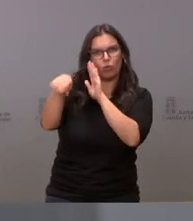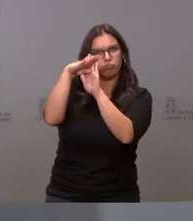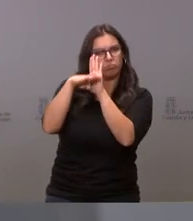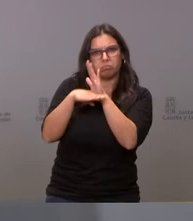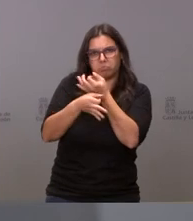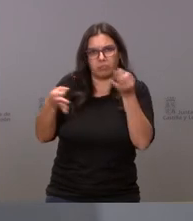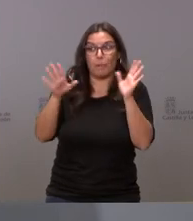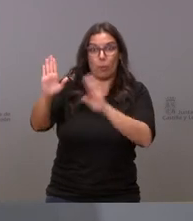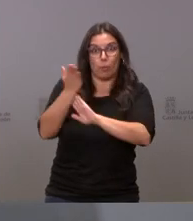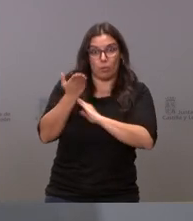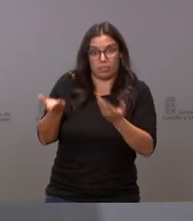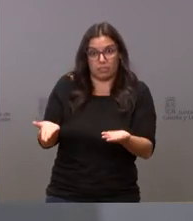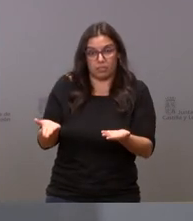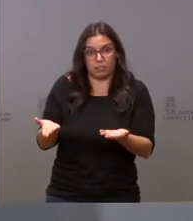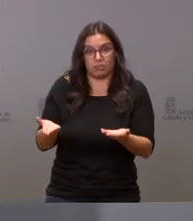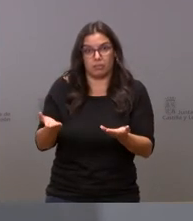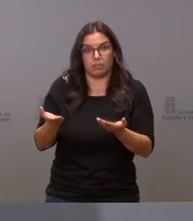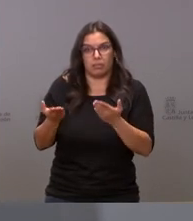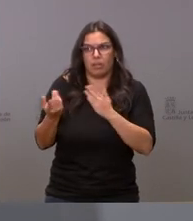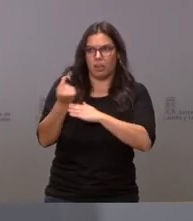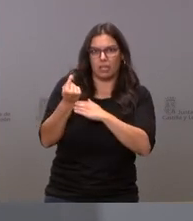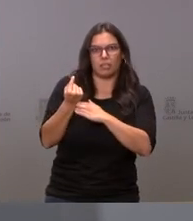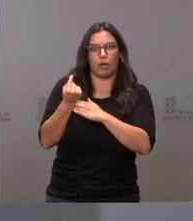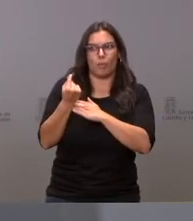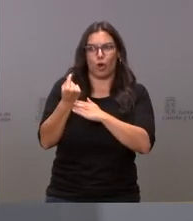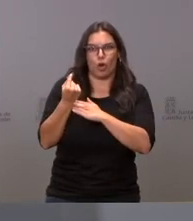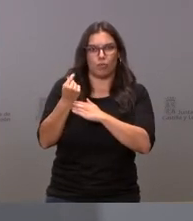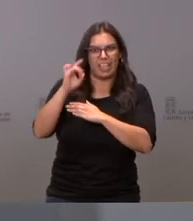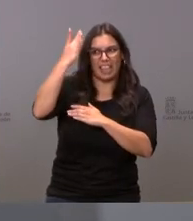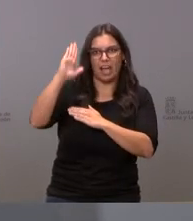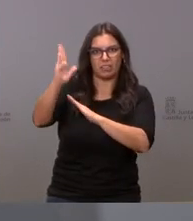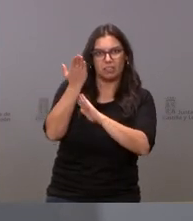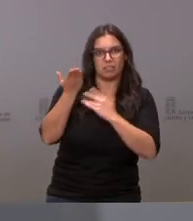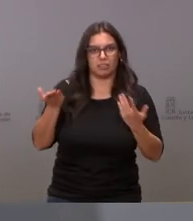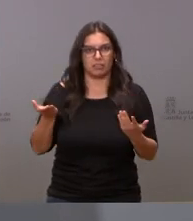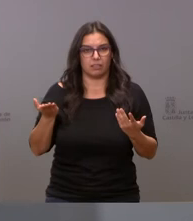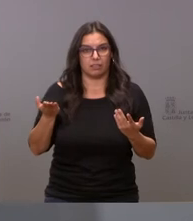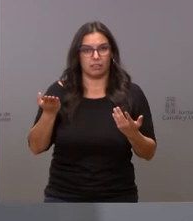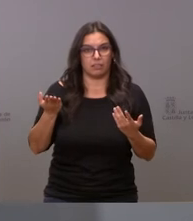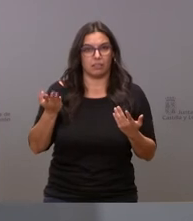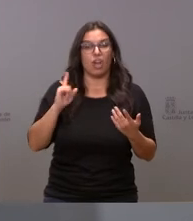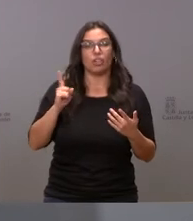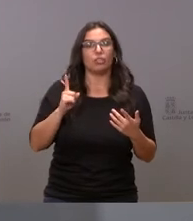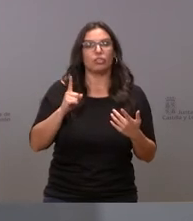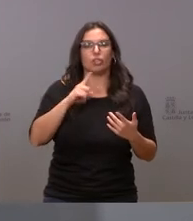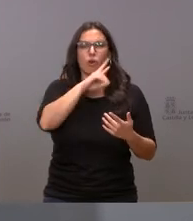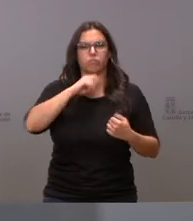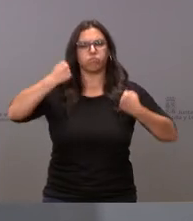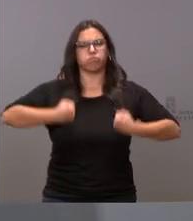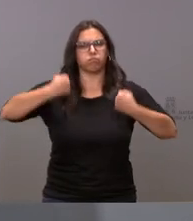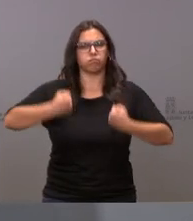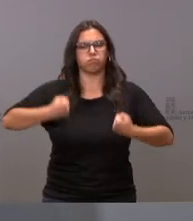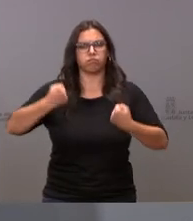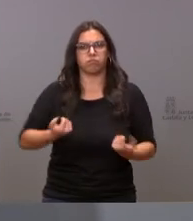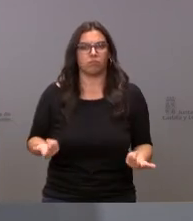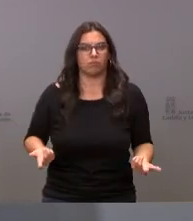con propuestas crítico con alternativas y no instalado en el conservadurismo de